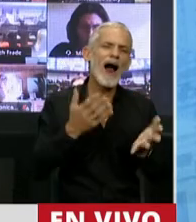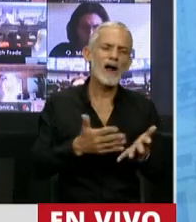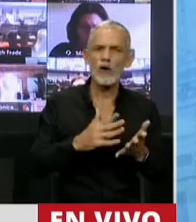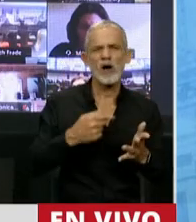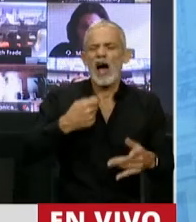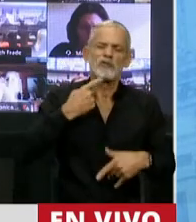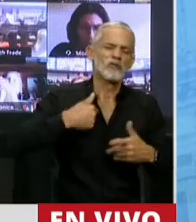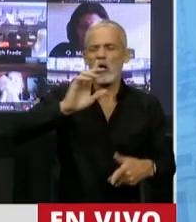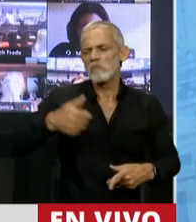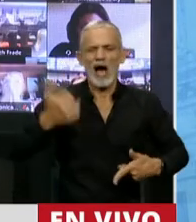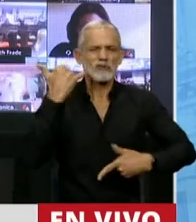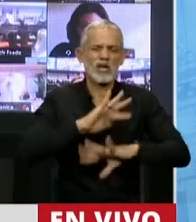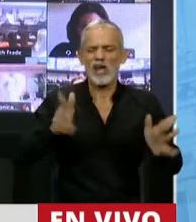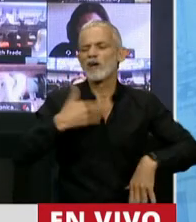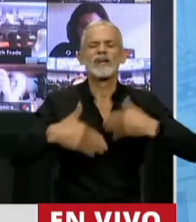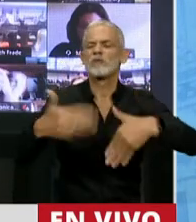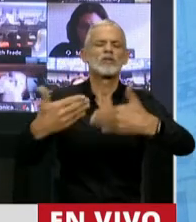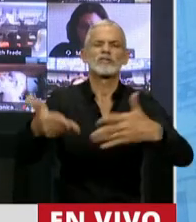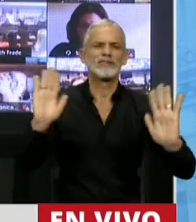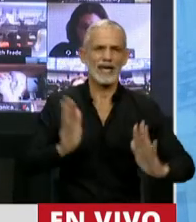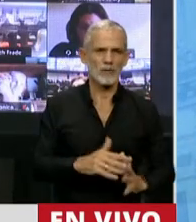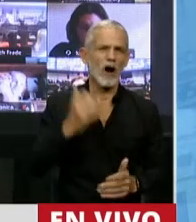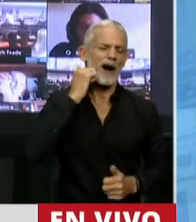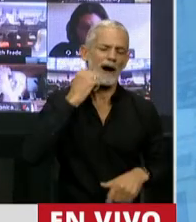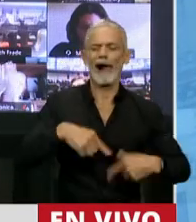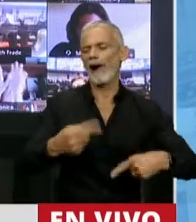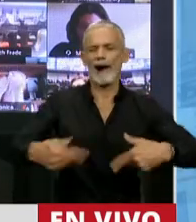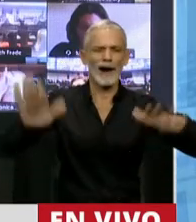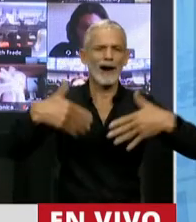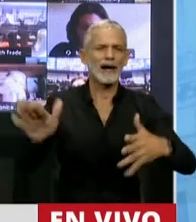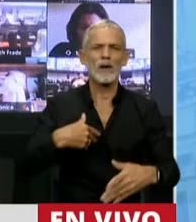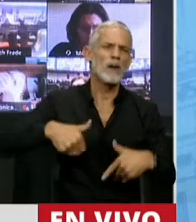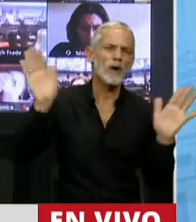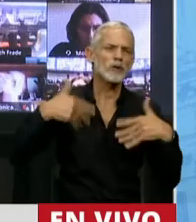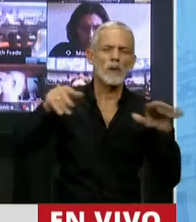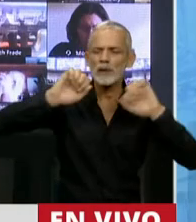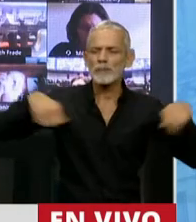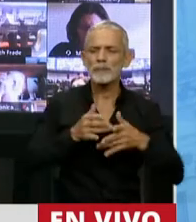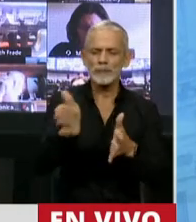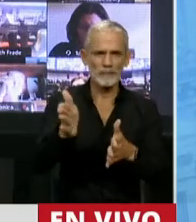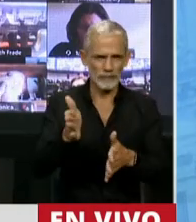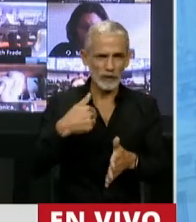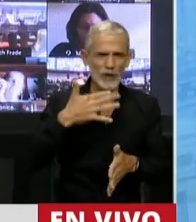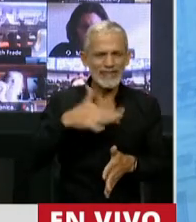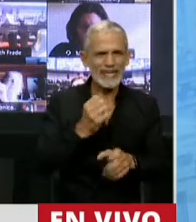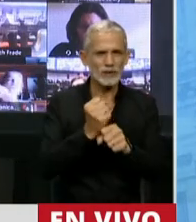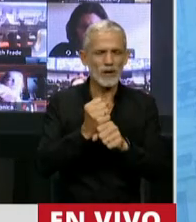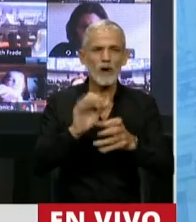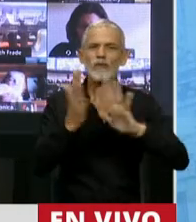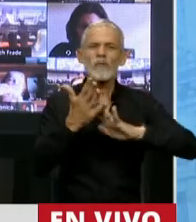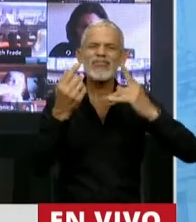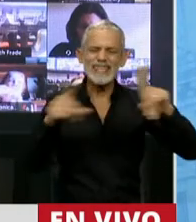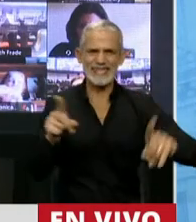avanzo y bueno, seguimos. Cara de piedra y dale para adelante. Entiendo el trabajo legislativo de otro modo.